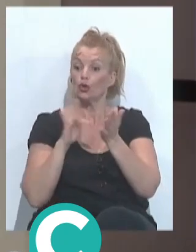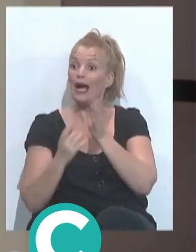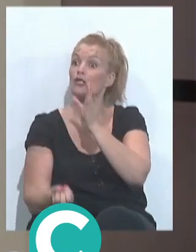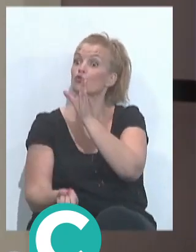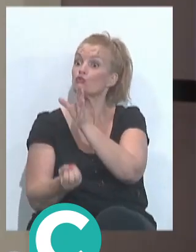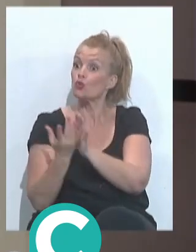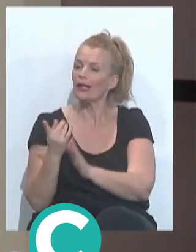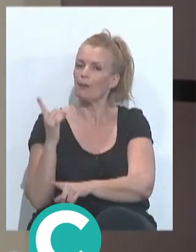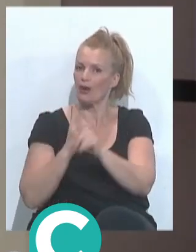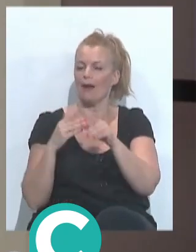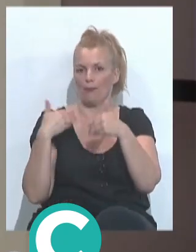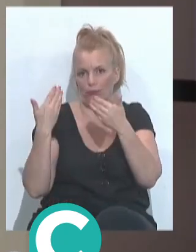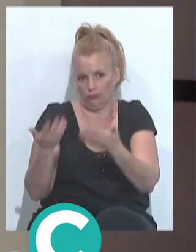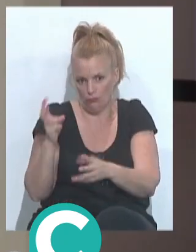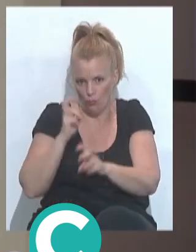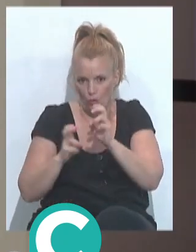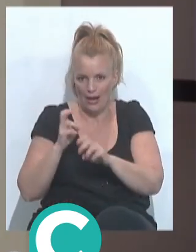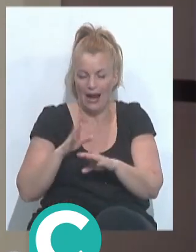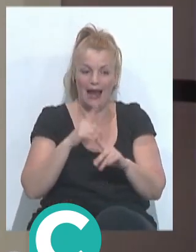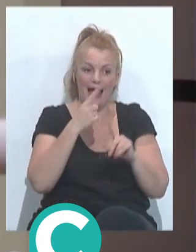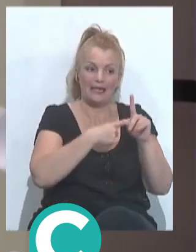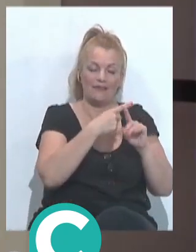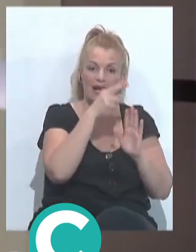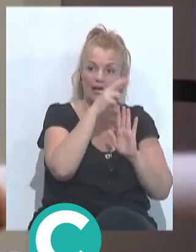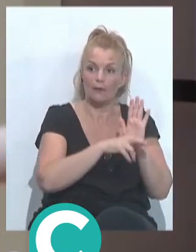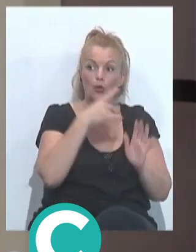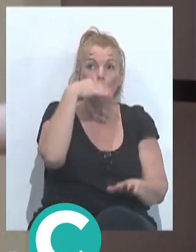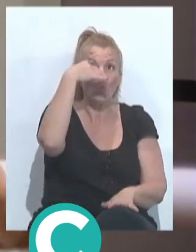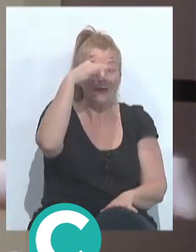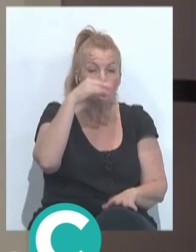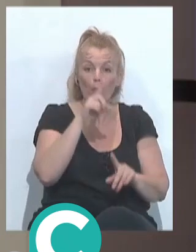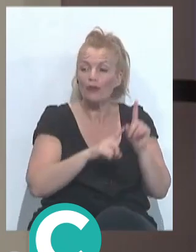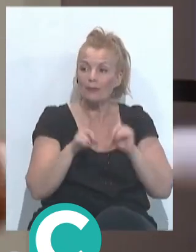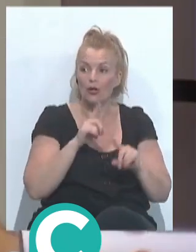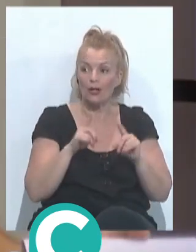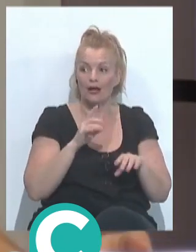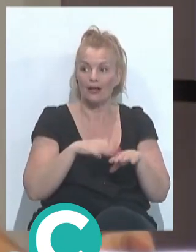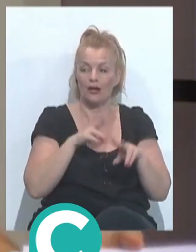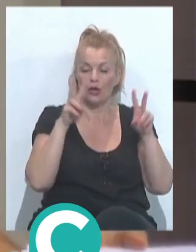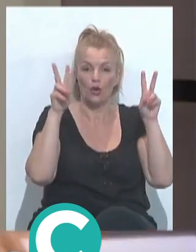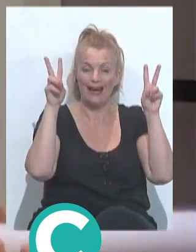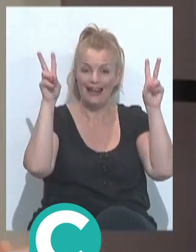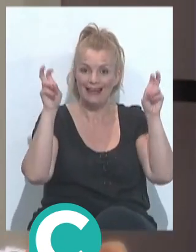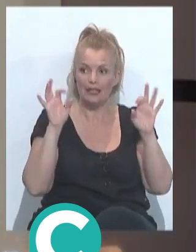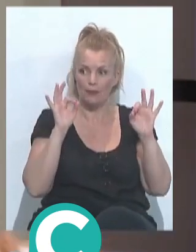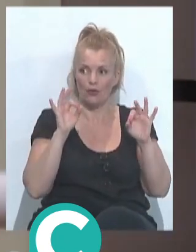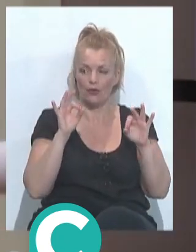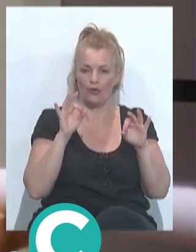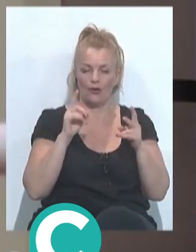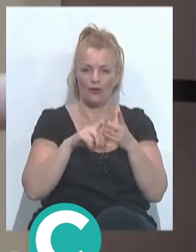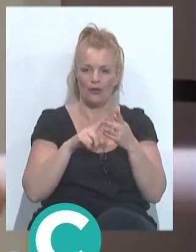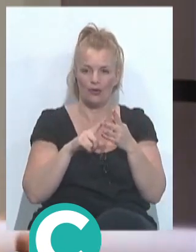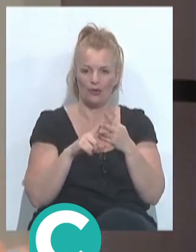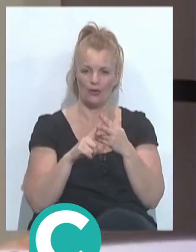aunque realmente por ejemplo este año a nivel de reglamento el único problema gordo es el que ha habido con el tema del inédito